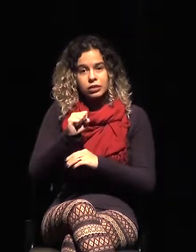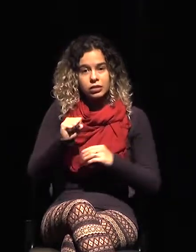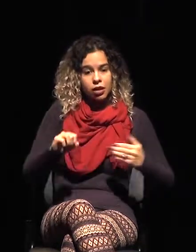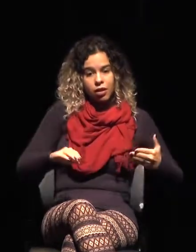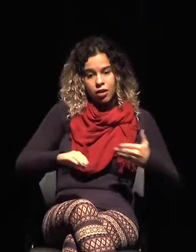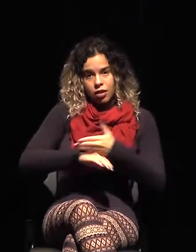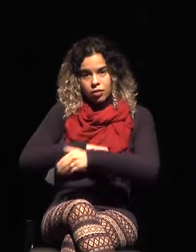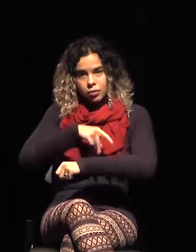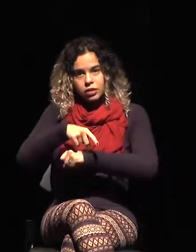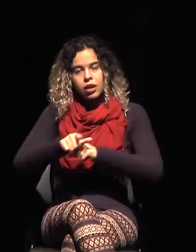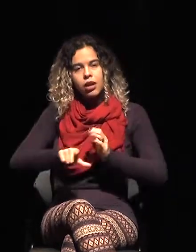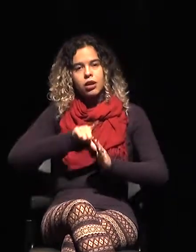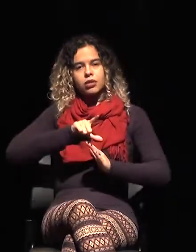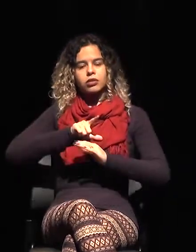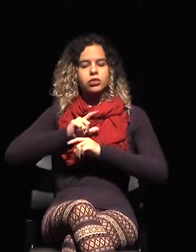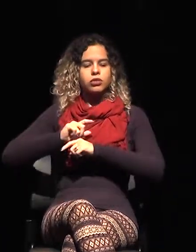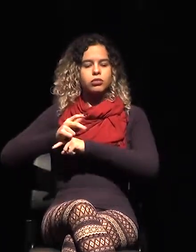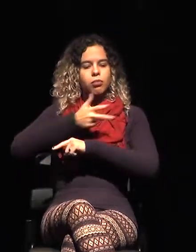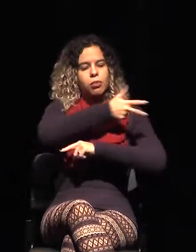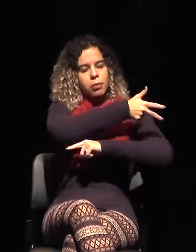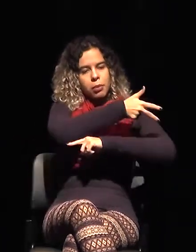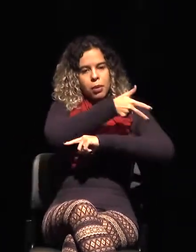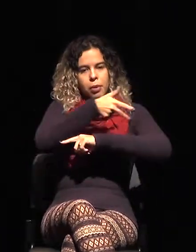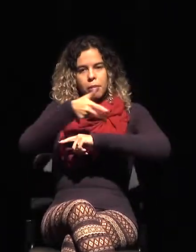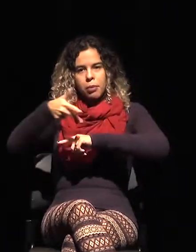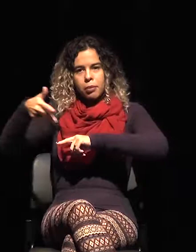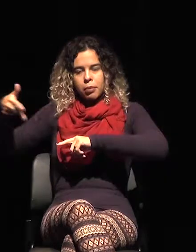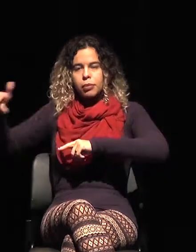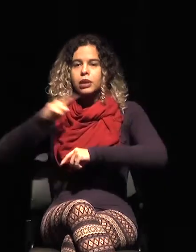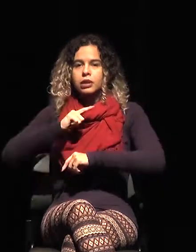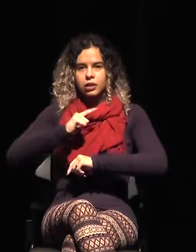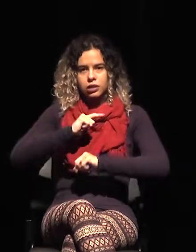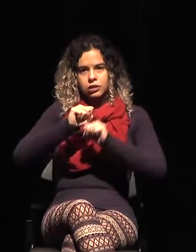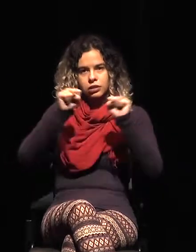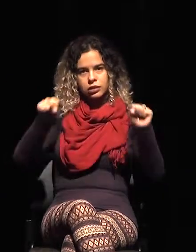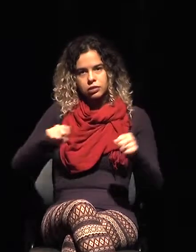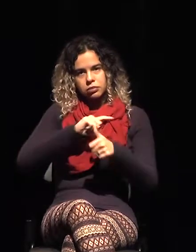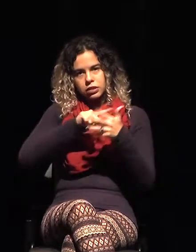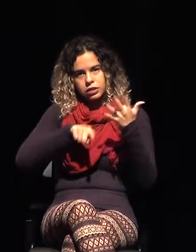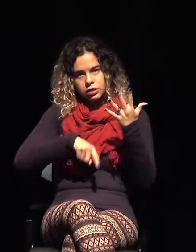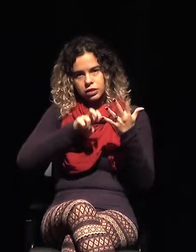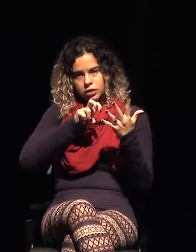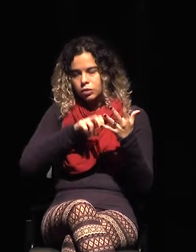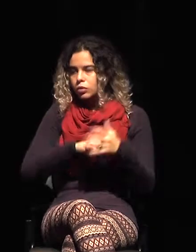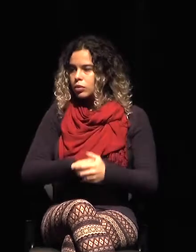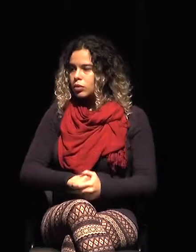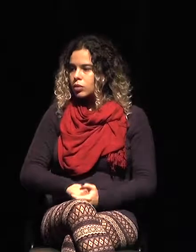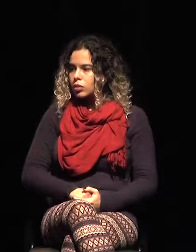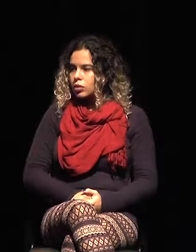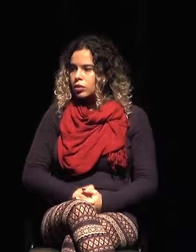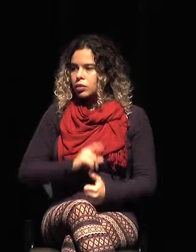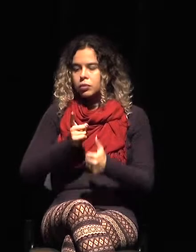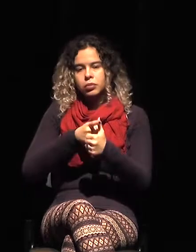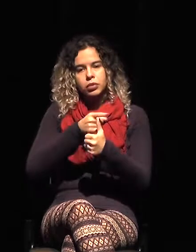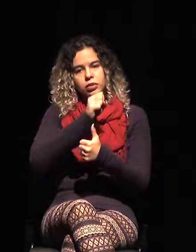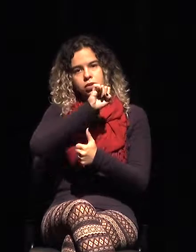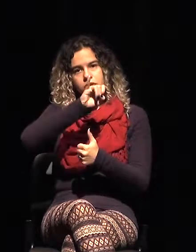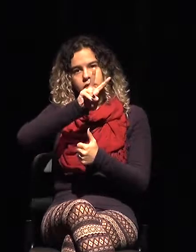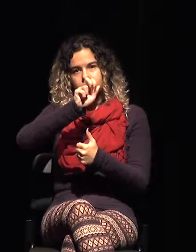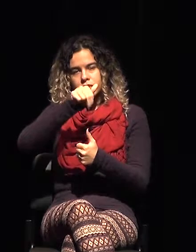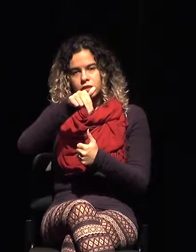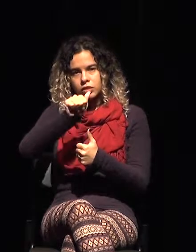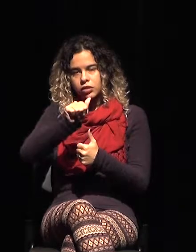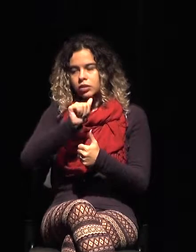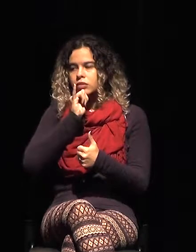previo. Son cinco sistemas, les voy a hablar rápidamente de estos sistemas. El Sibana, por ese tema la información es